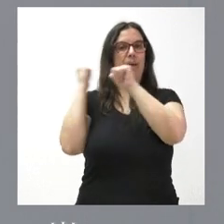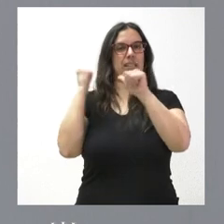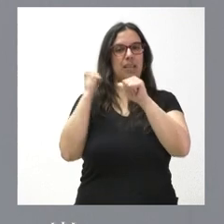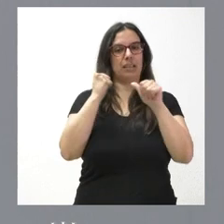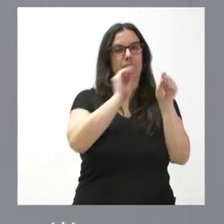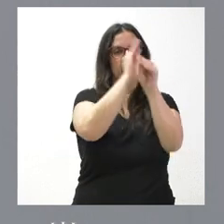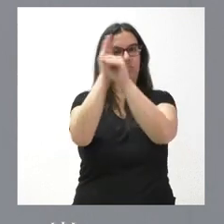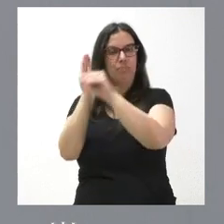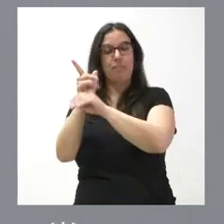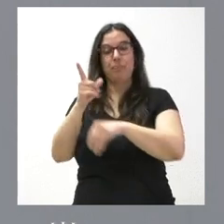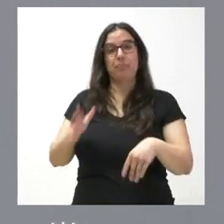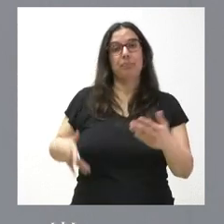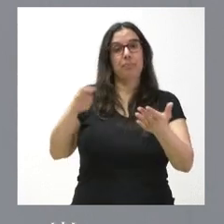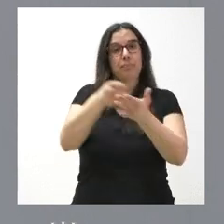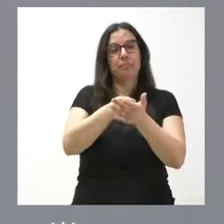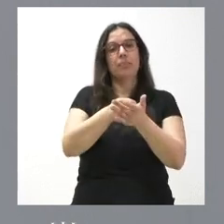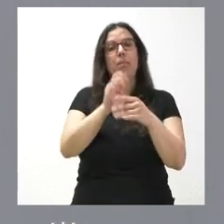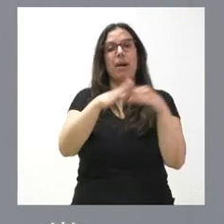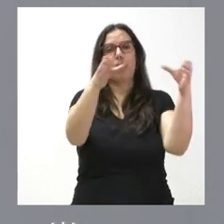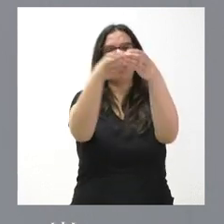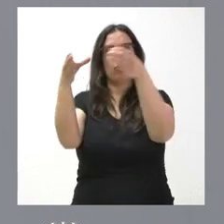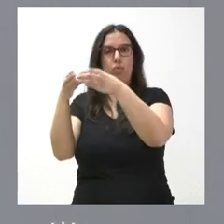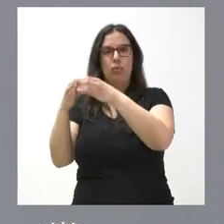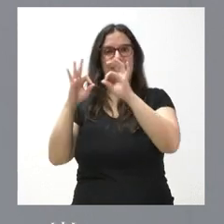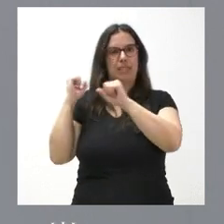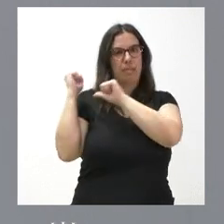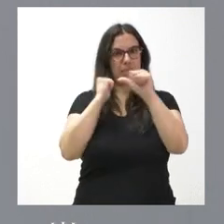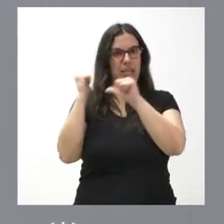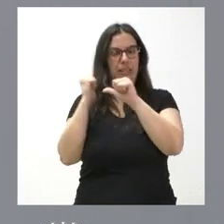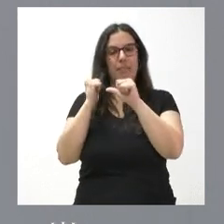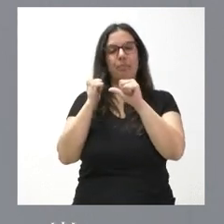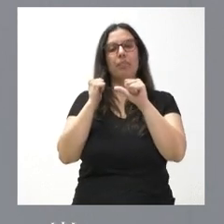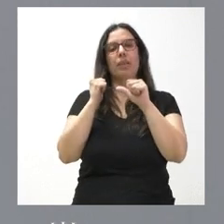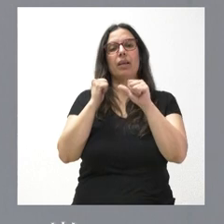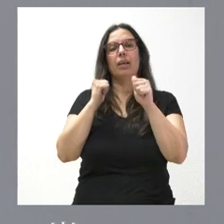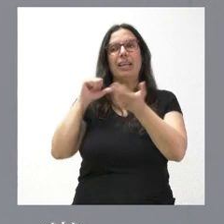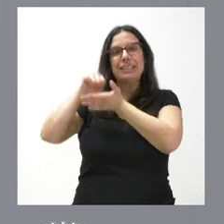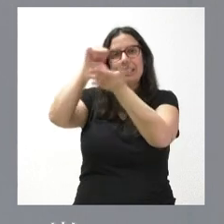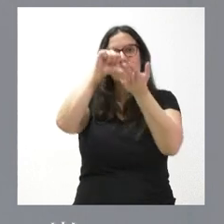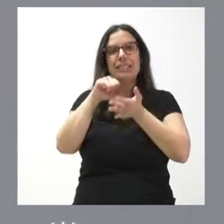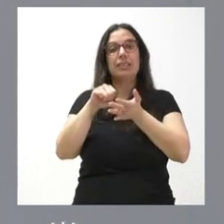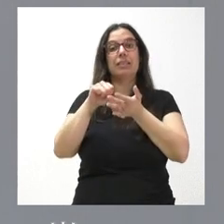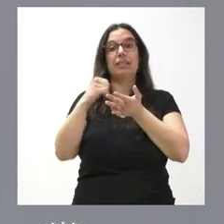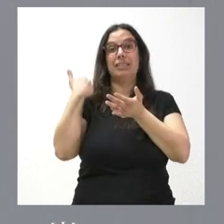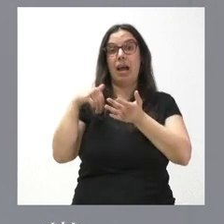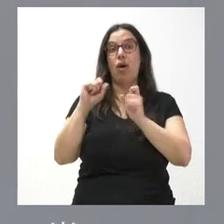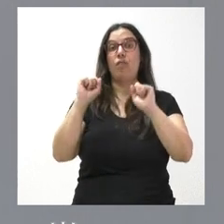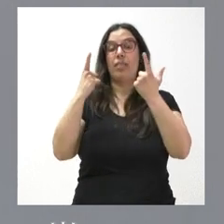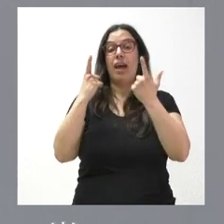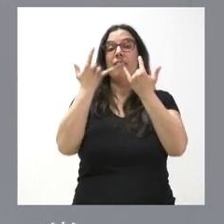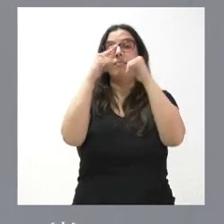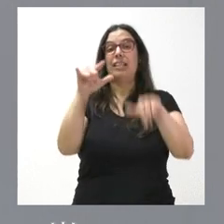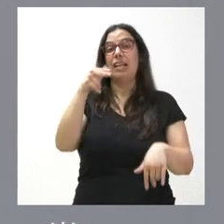Es una aportación para estas juntas de cofradías de Semana Santa en aquellas localidades que son fiesta de interés turístico internacional,